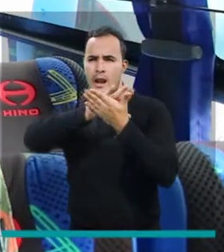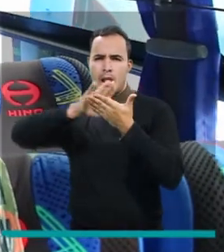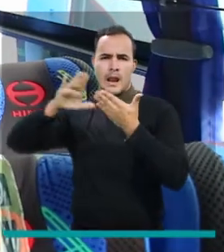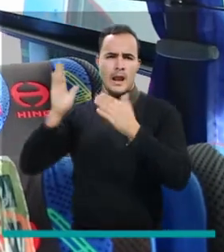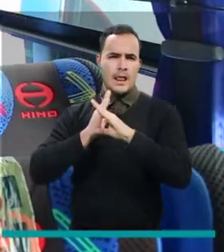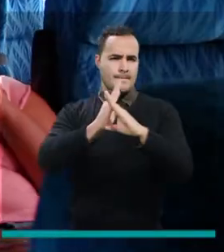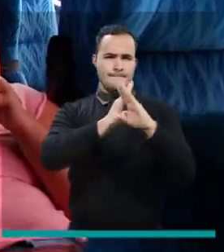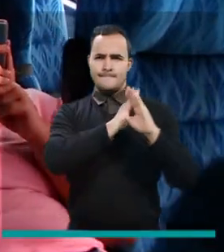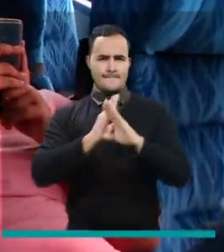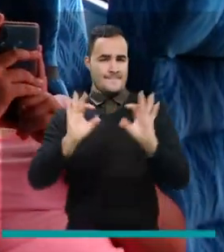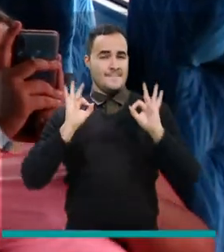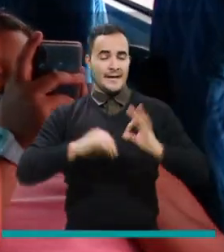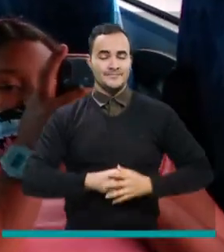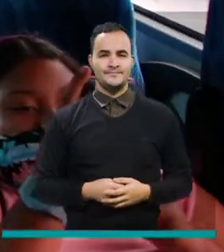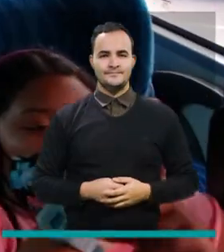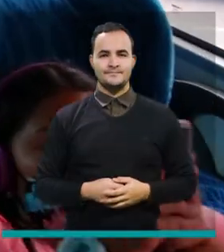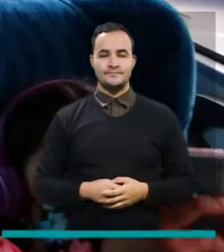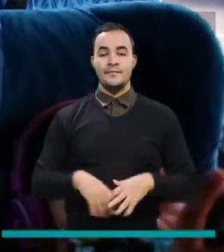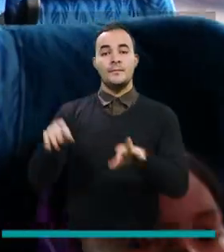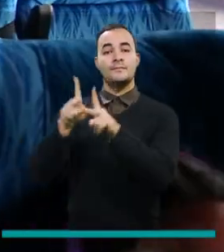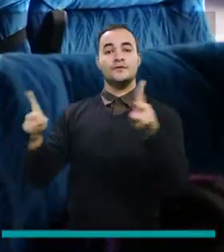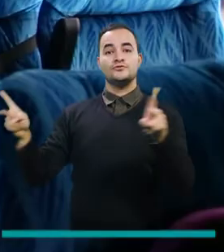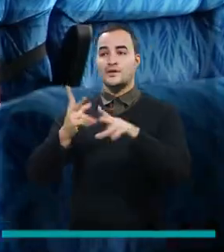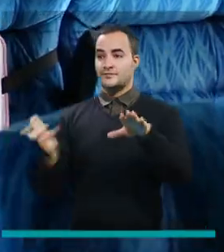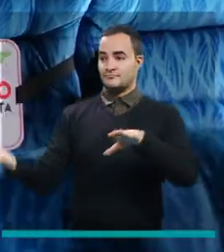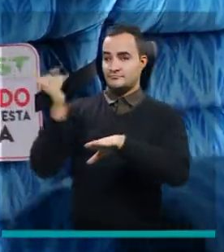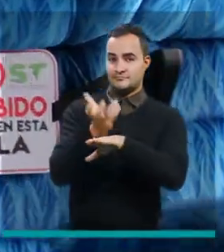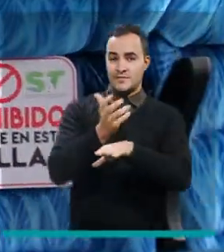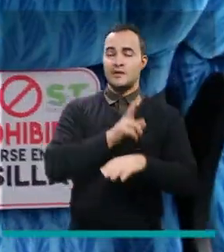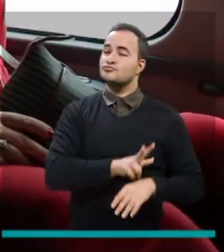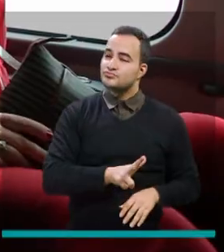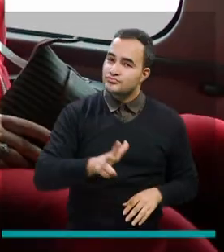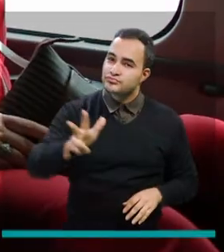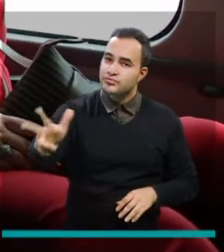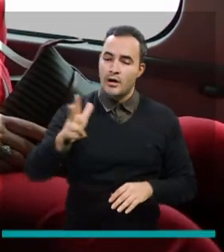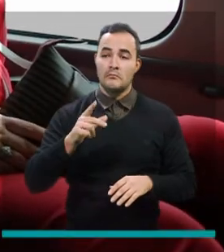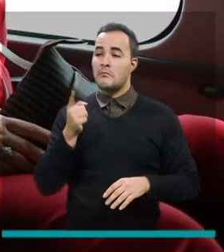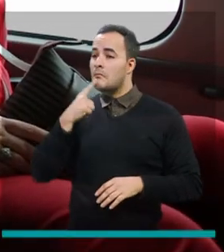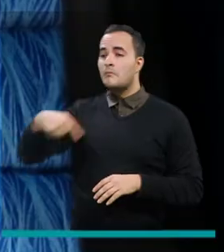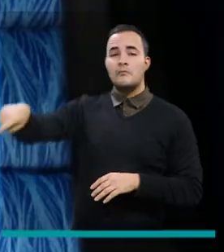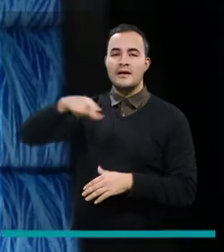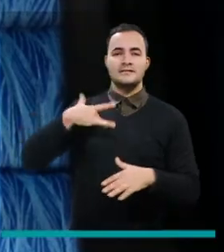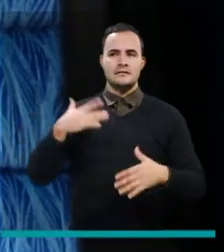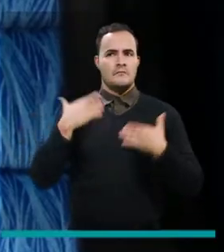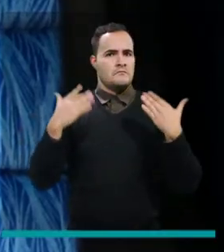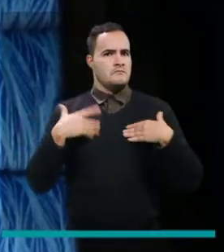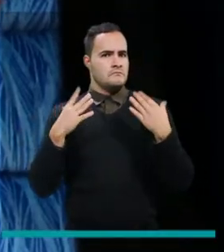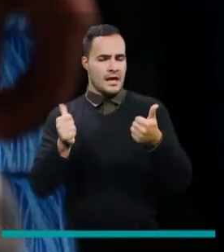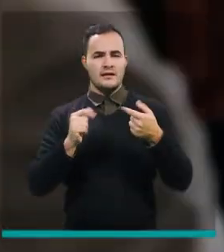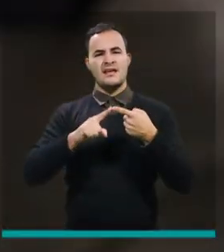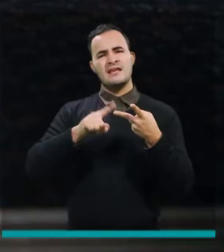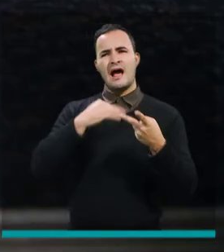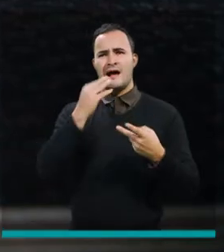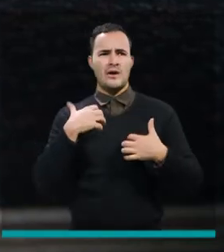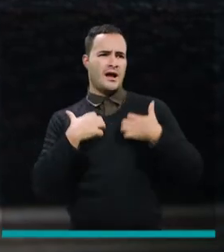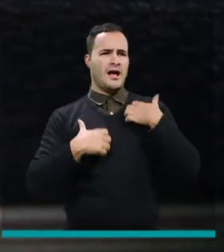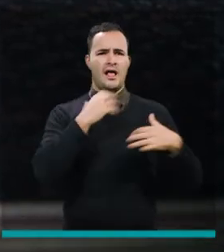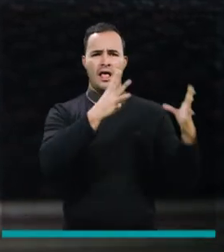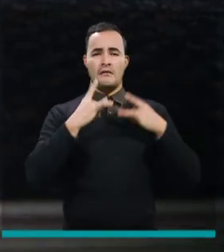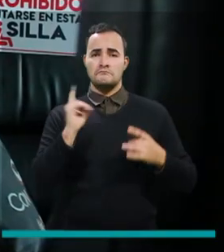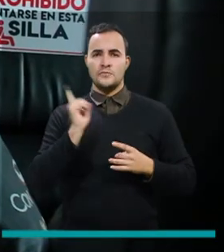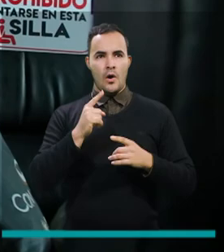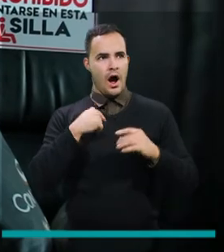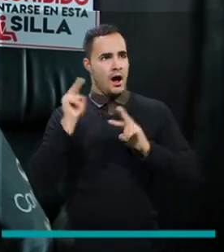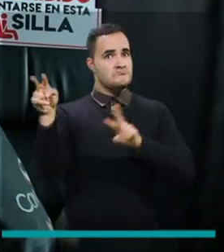los viajeros no sólo se sienten felices de viajar aseguran no temer a un contagio porque se sienten